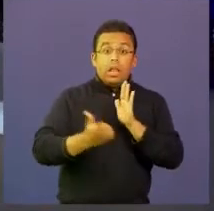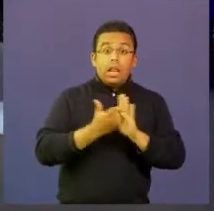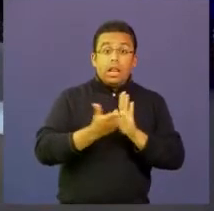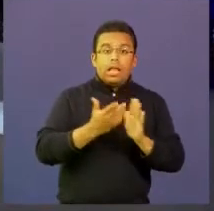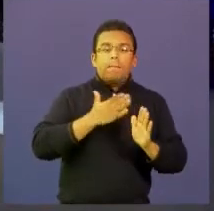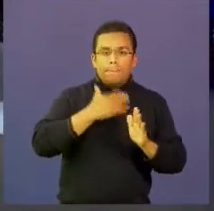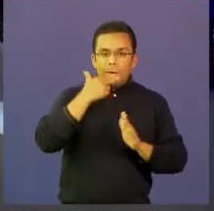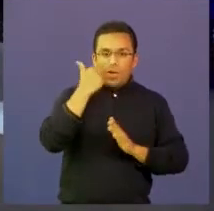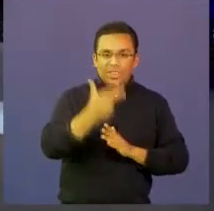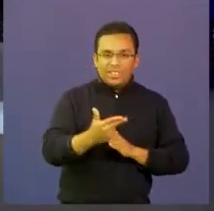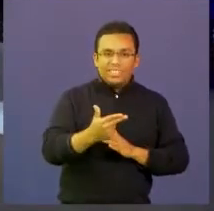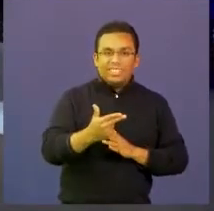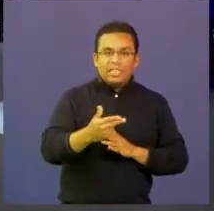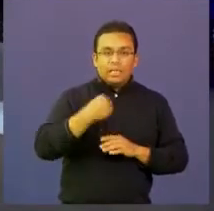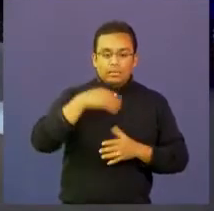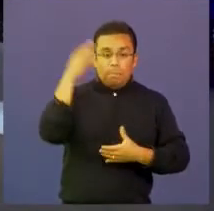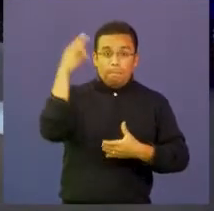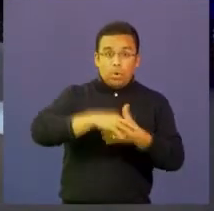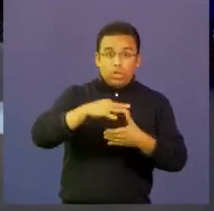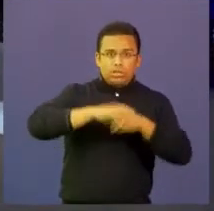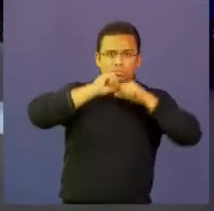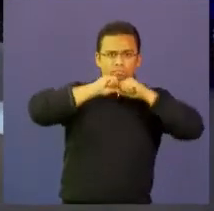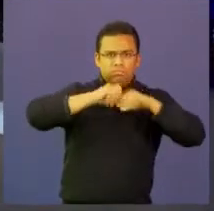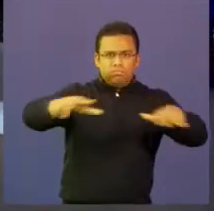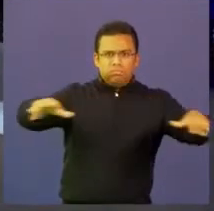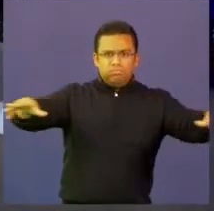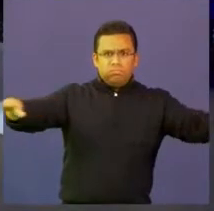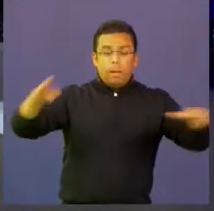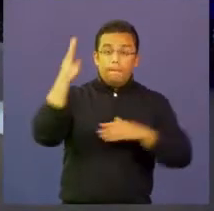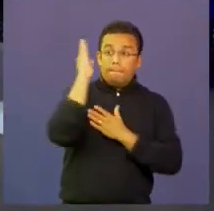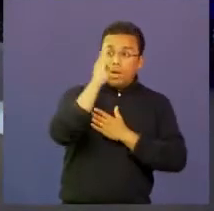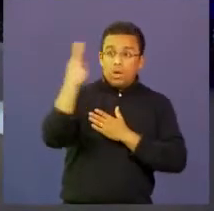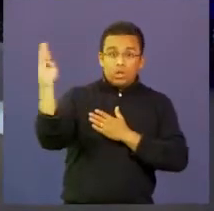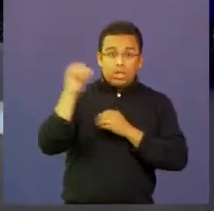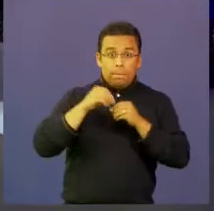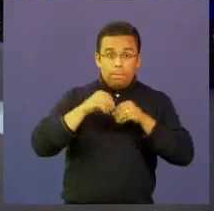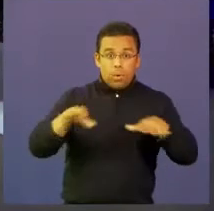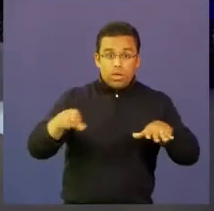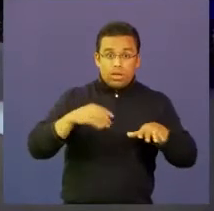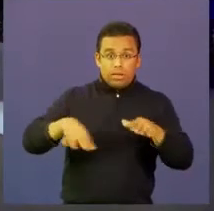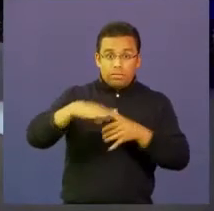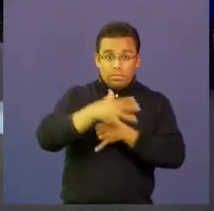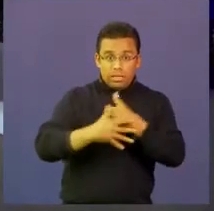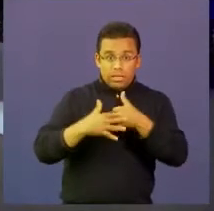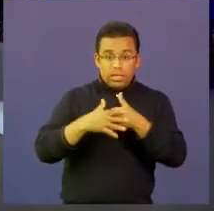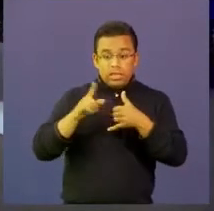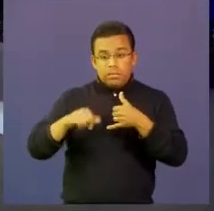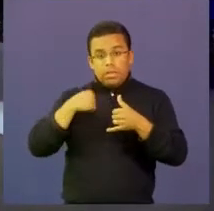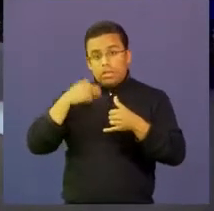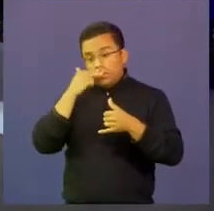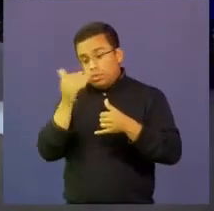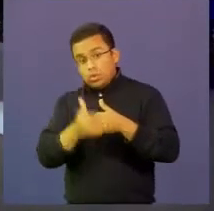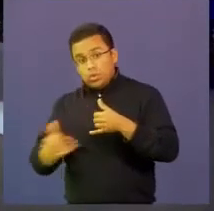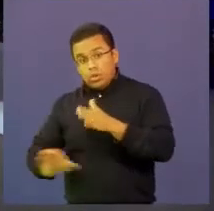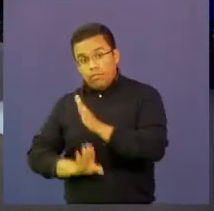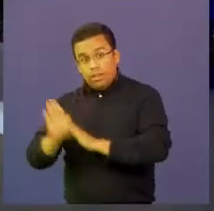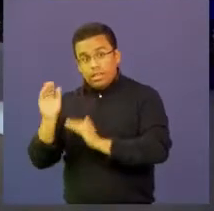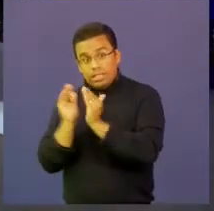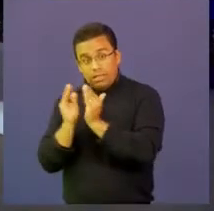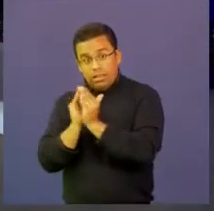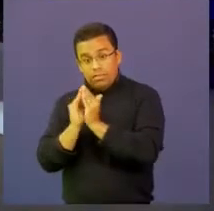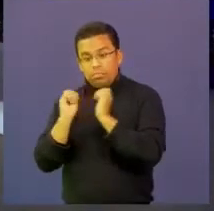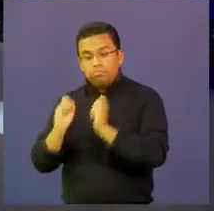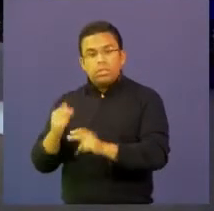tenemos una dotación que se hace en todo el país, todas las bibliotecas públicas del país, los centros de desarrollo infantil del ICBF, tienen unos libros